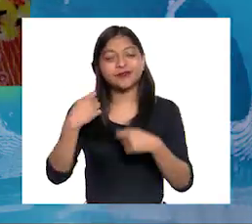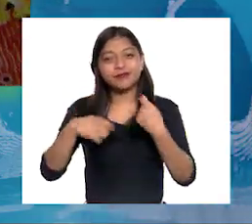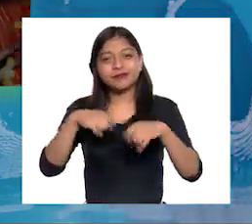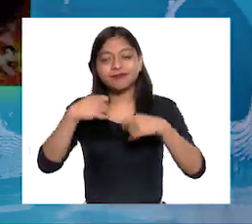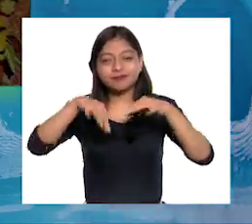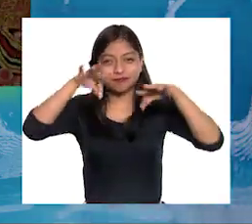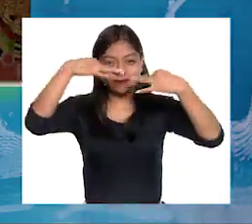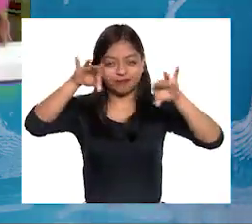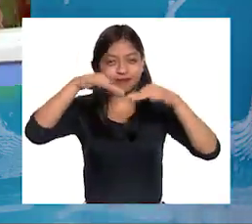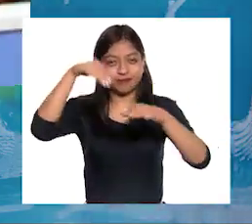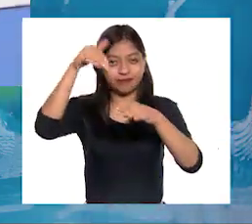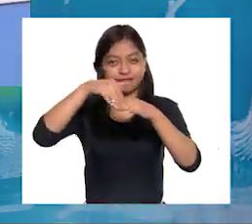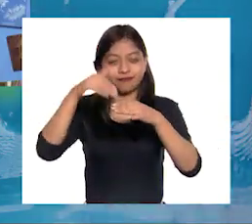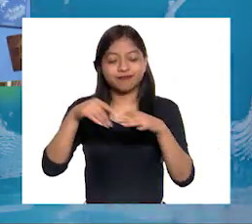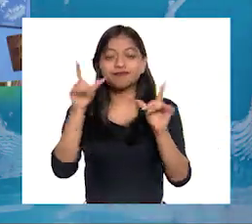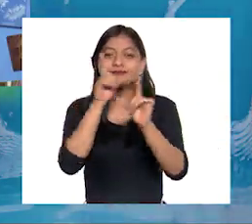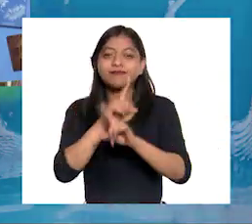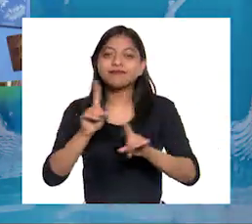Bolsitas